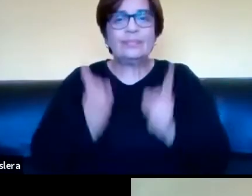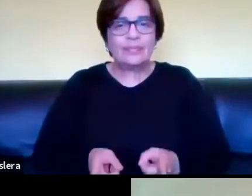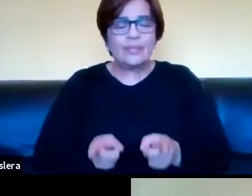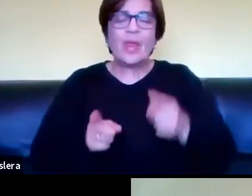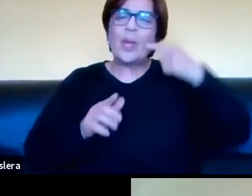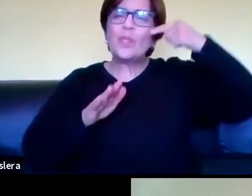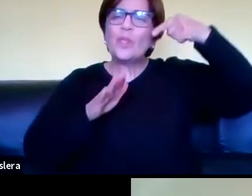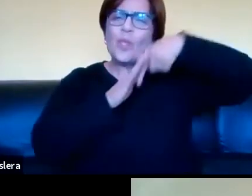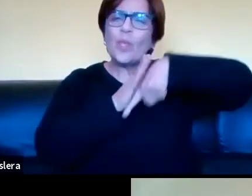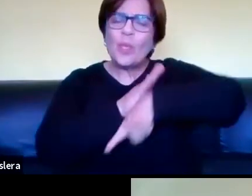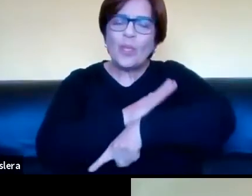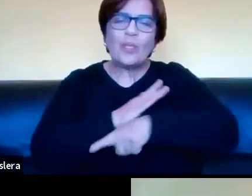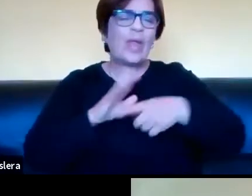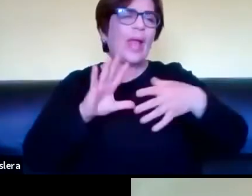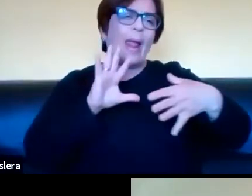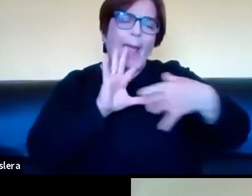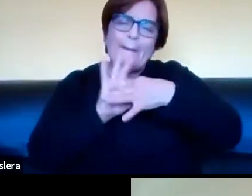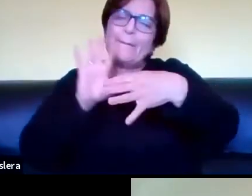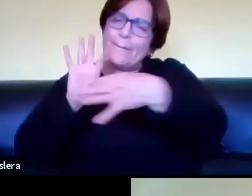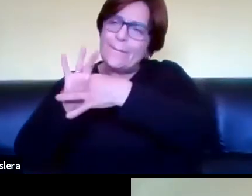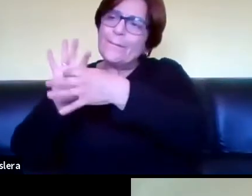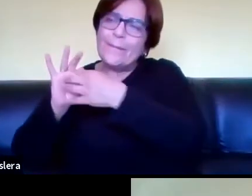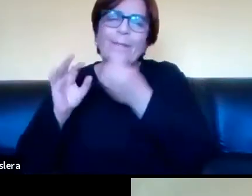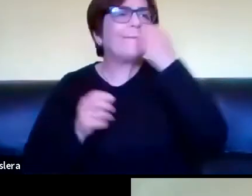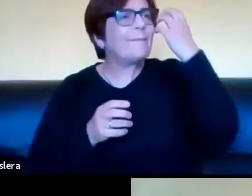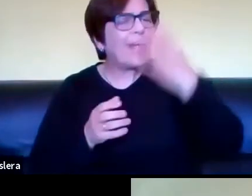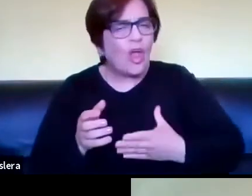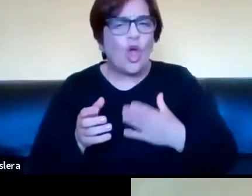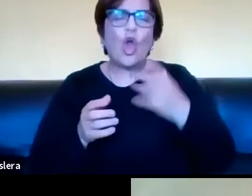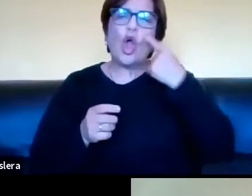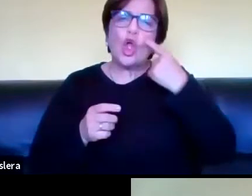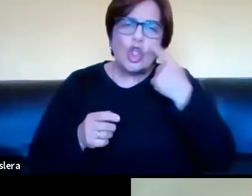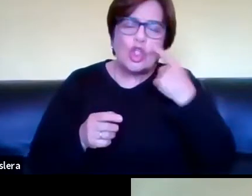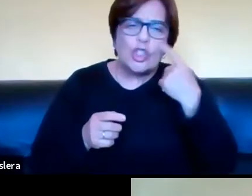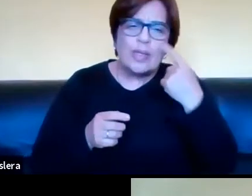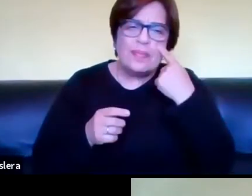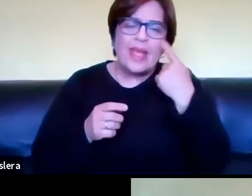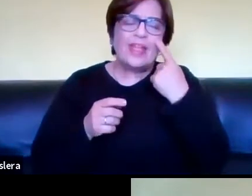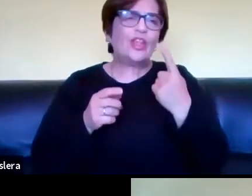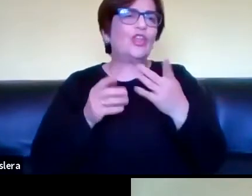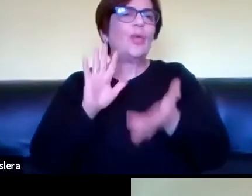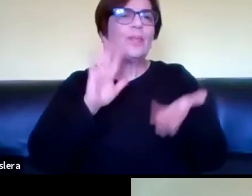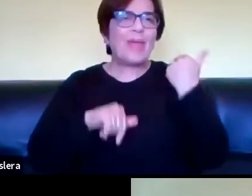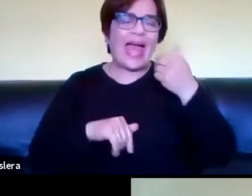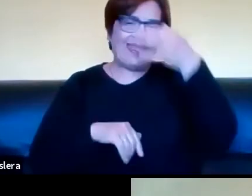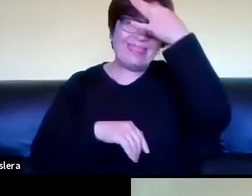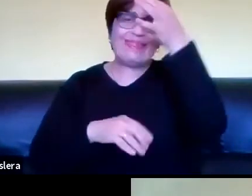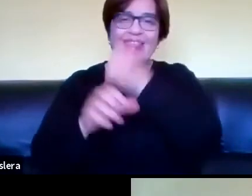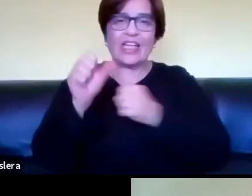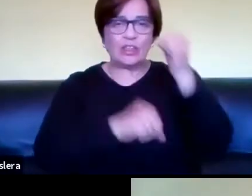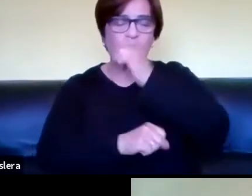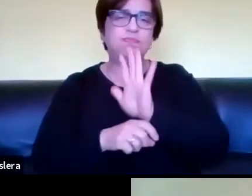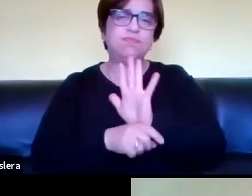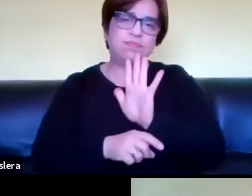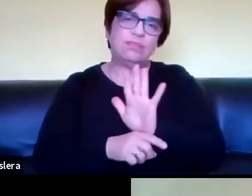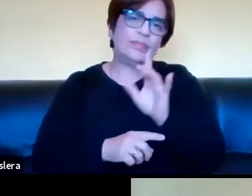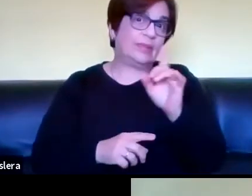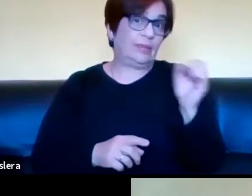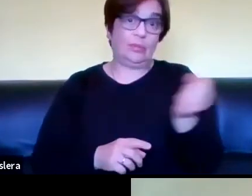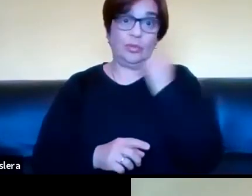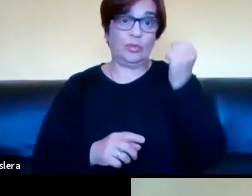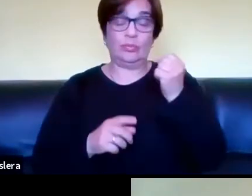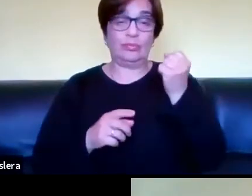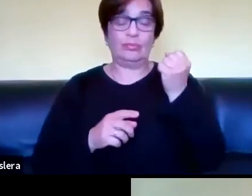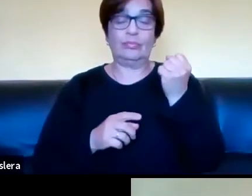profundizando los lazos con las nuevas tecnologías de la comunicación, bueno, era importante